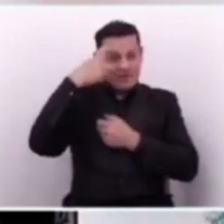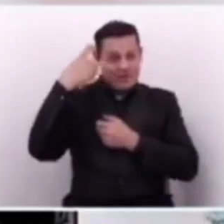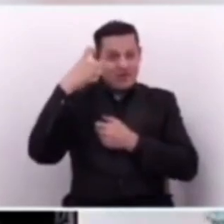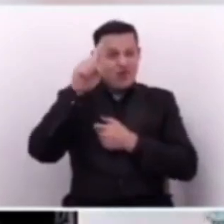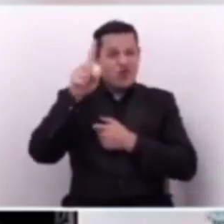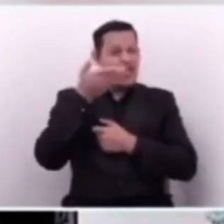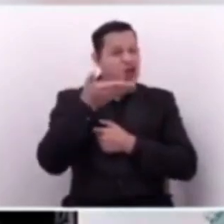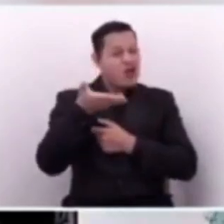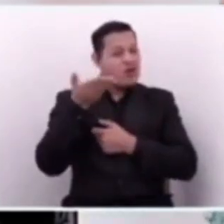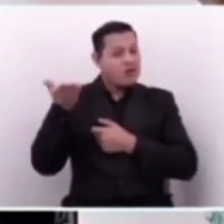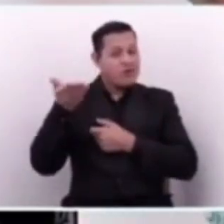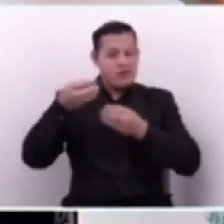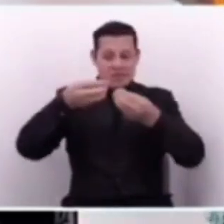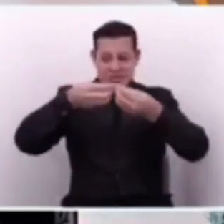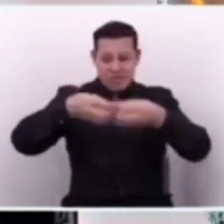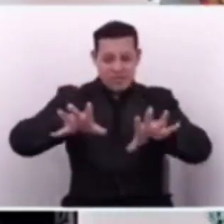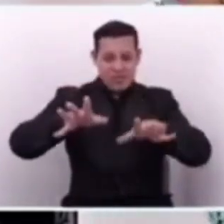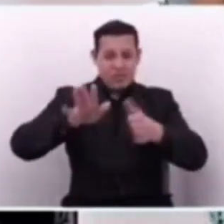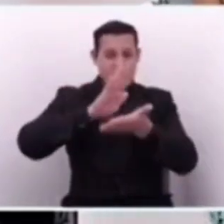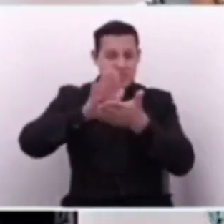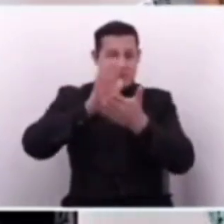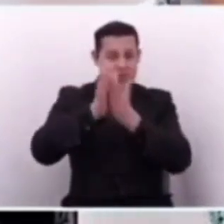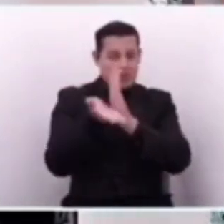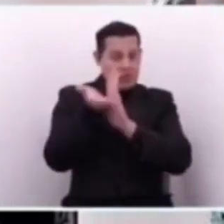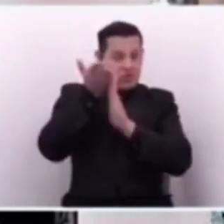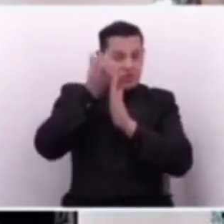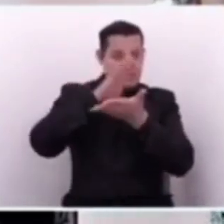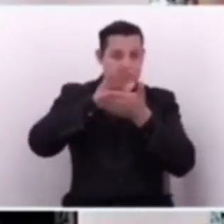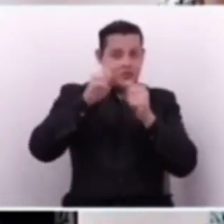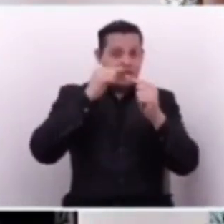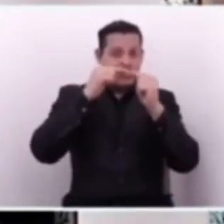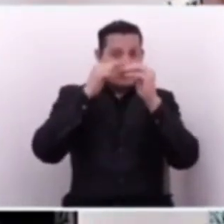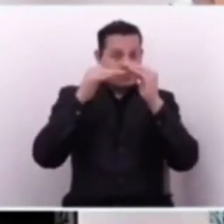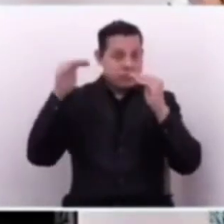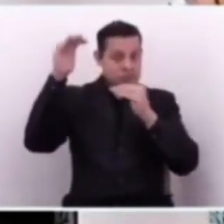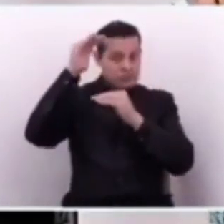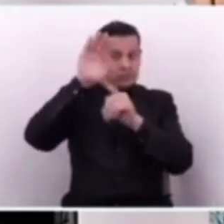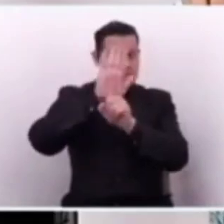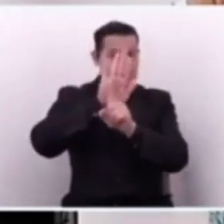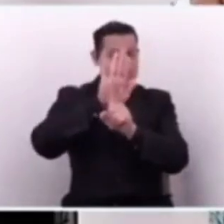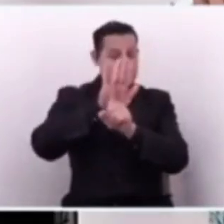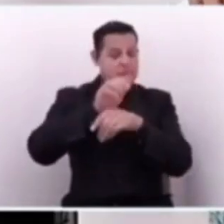cosita. Despilfarro son los sobresueldos que le pagaban a sus jefes.